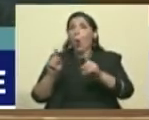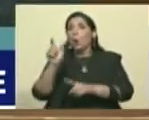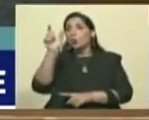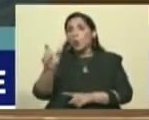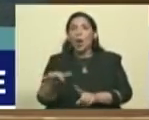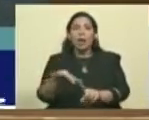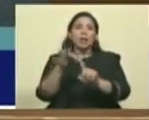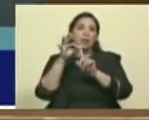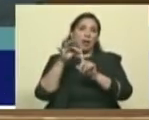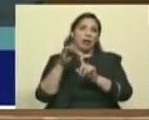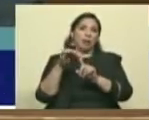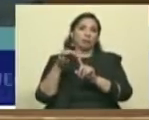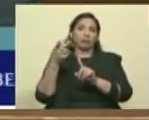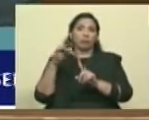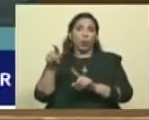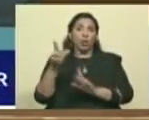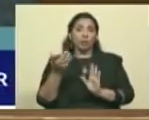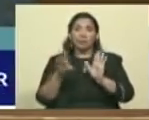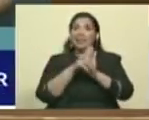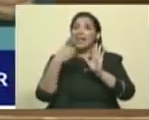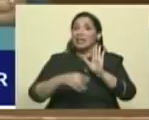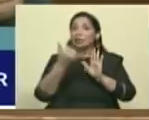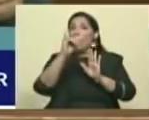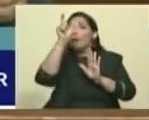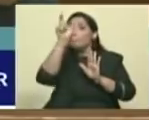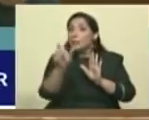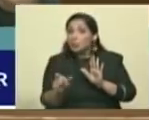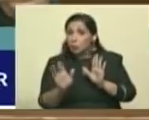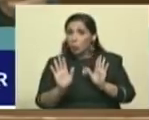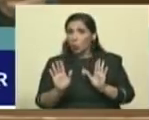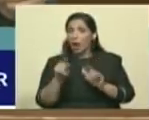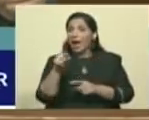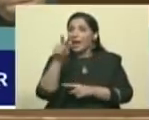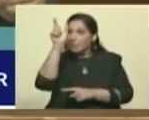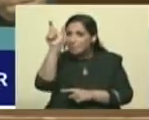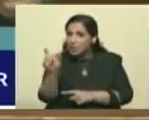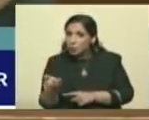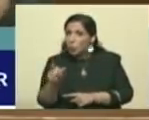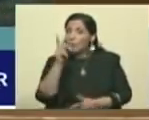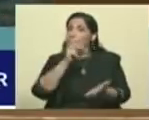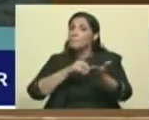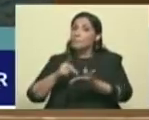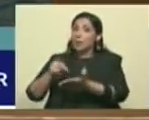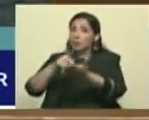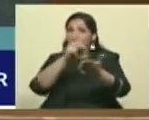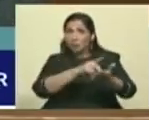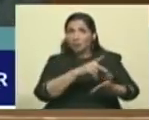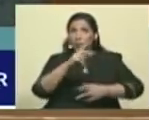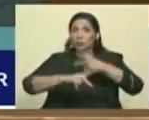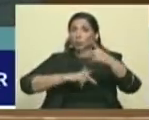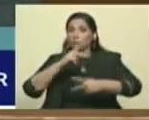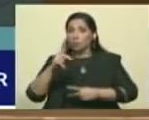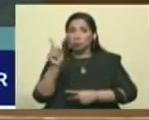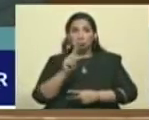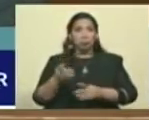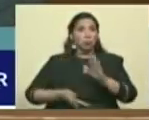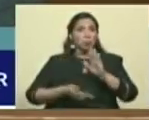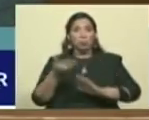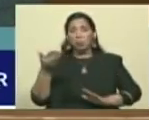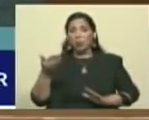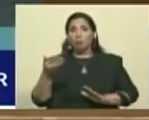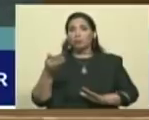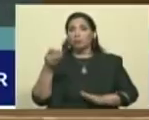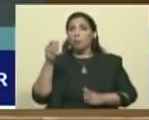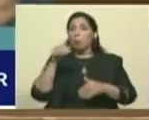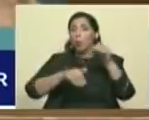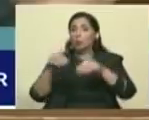un derecho que tiene la persona de decir, esa persona participó en el proceso, que no fue a votar es otra cosa, pero participó en el proceso.